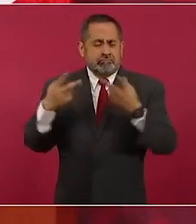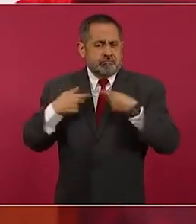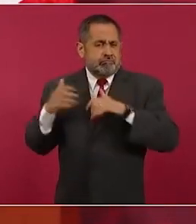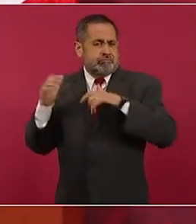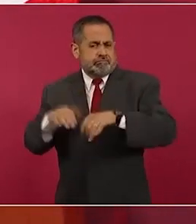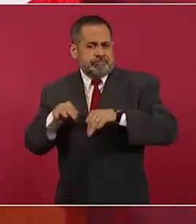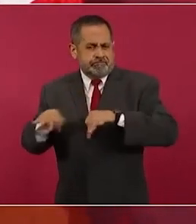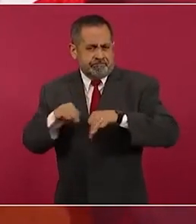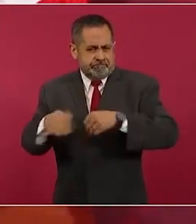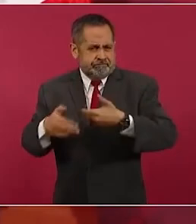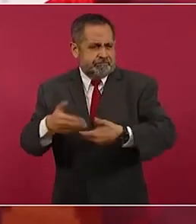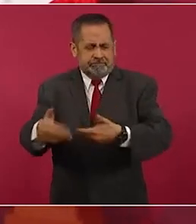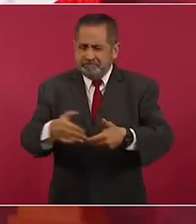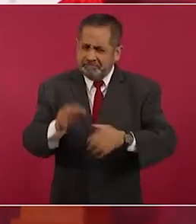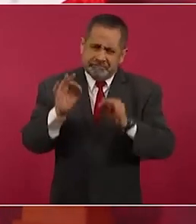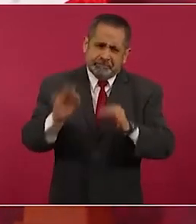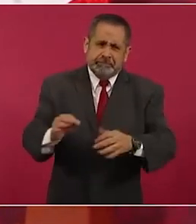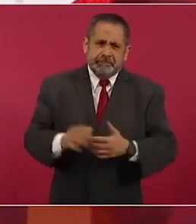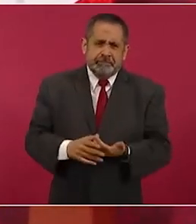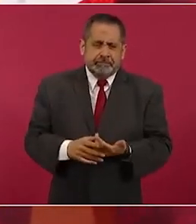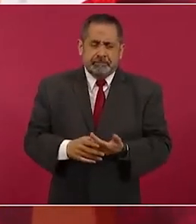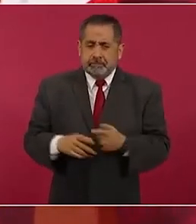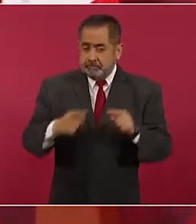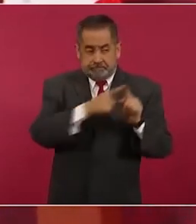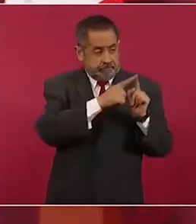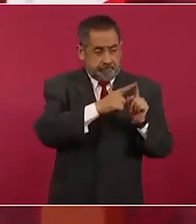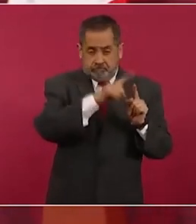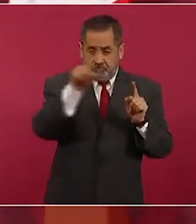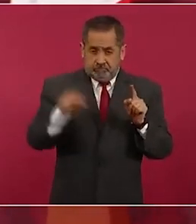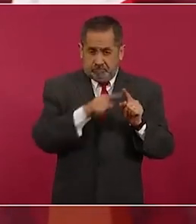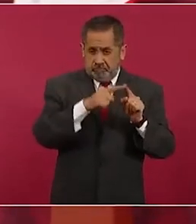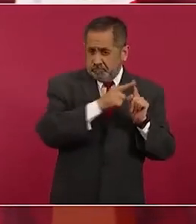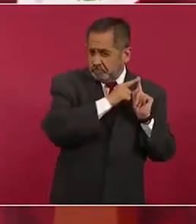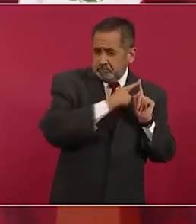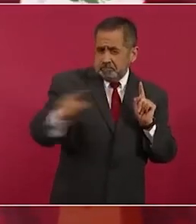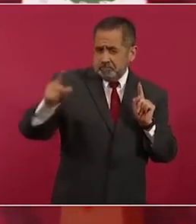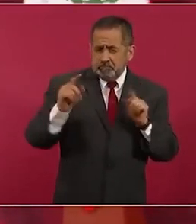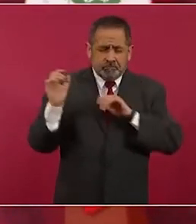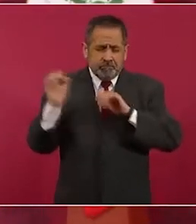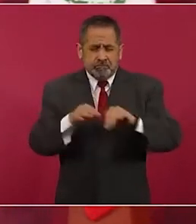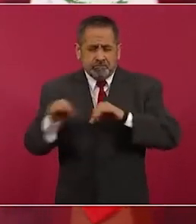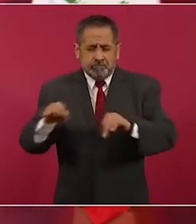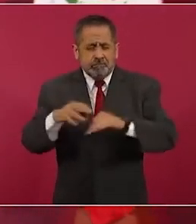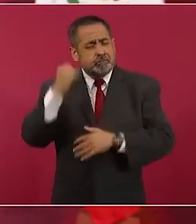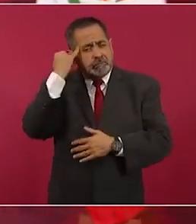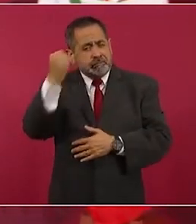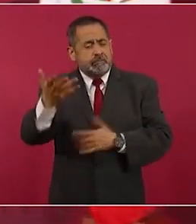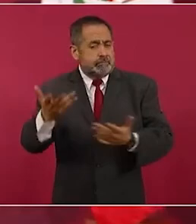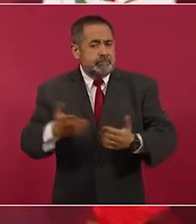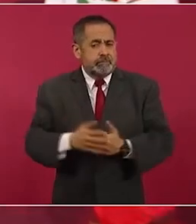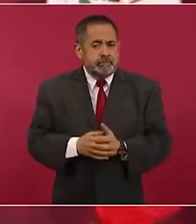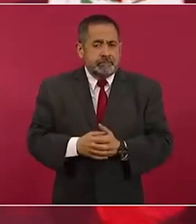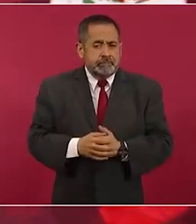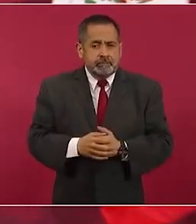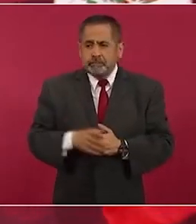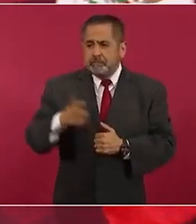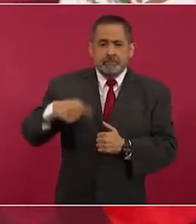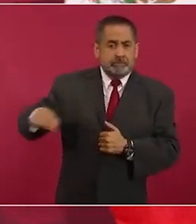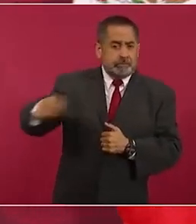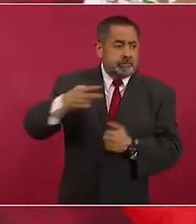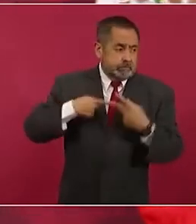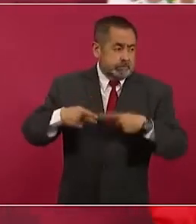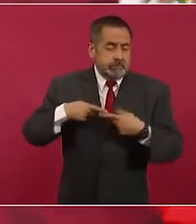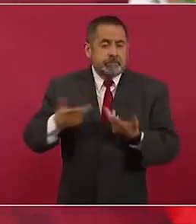personas en todo el tramo. Imagínense lo que es para la gente